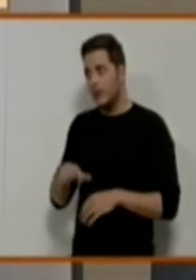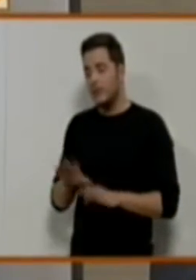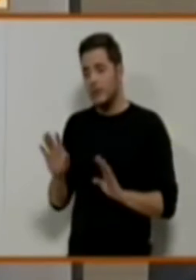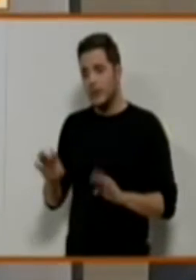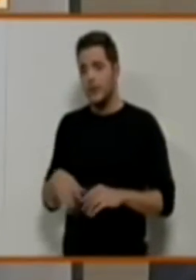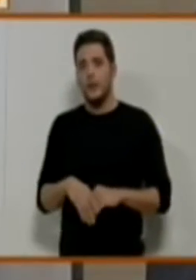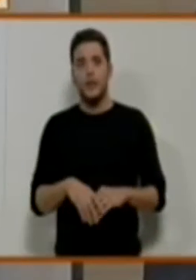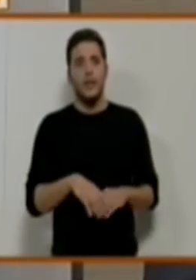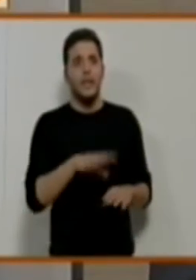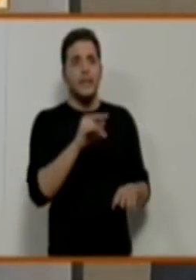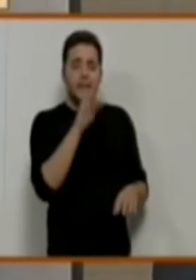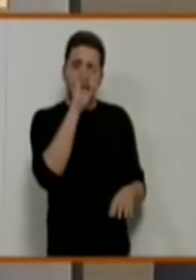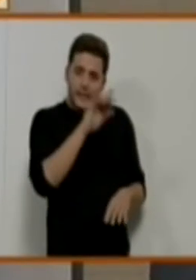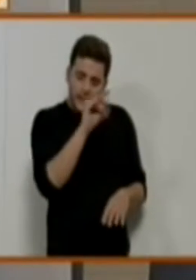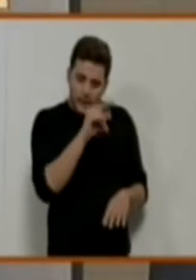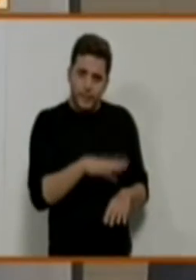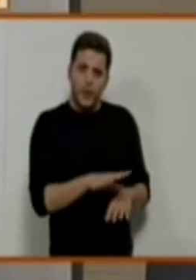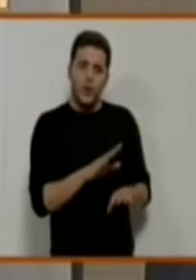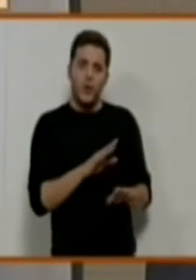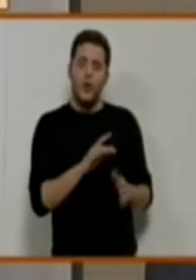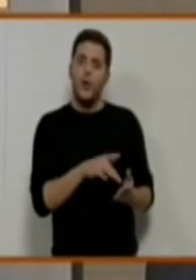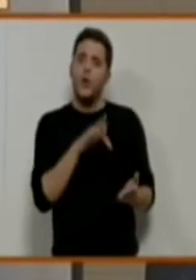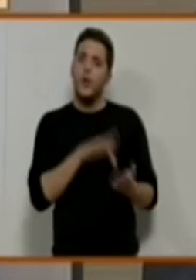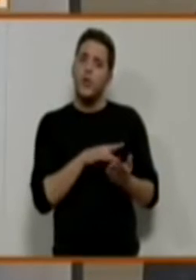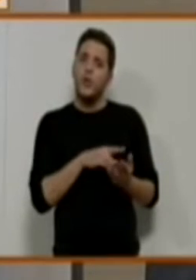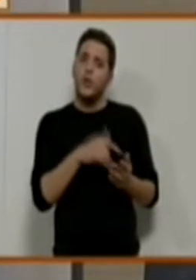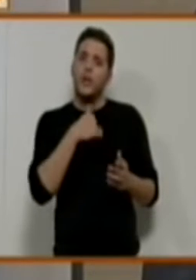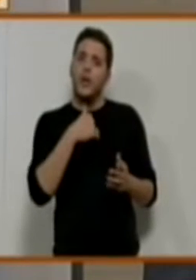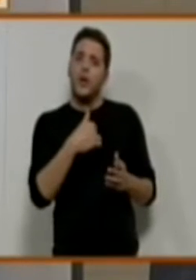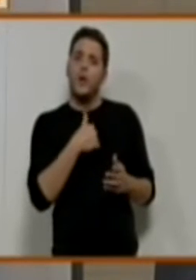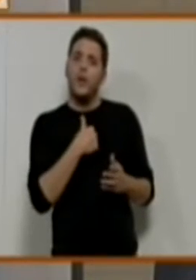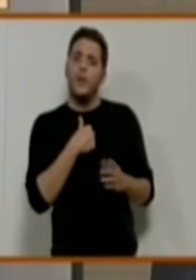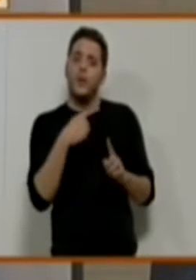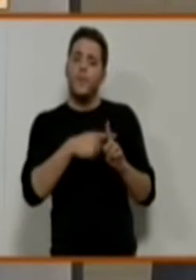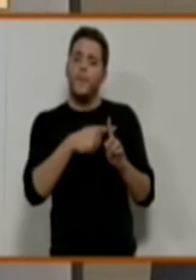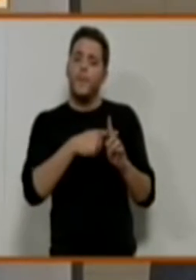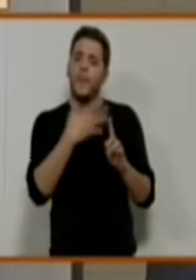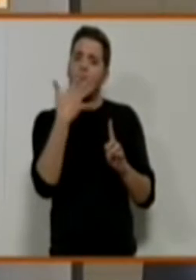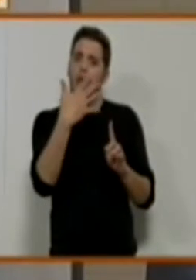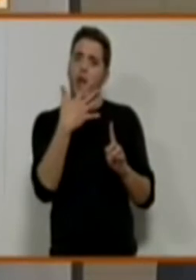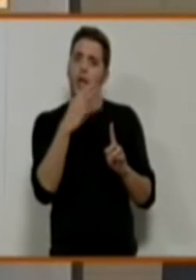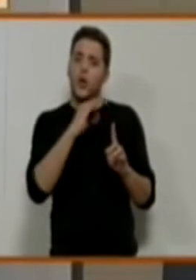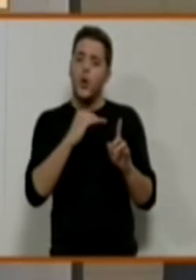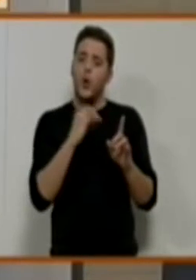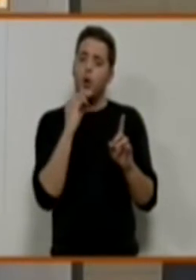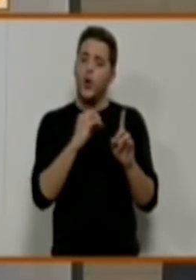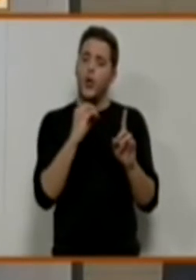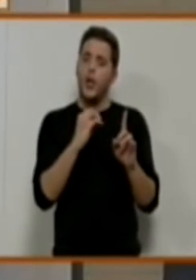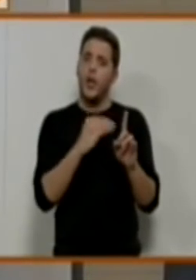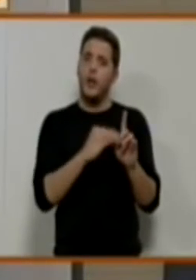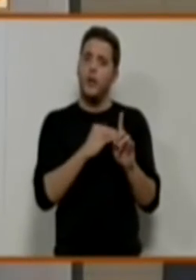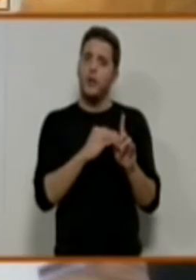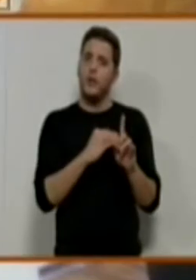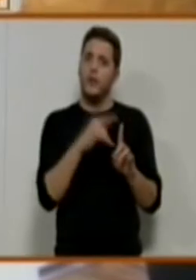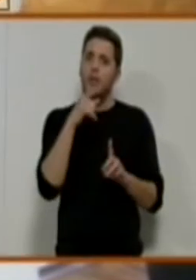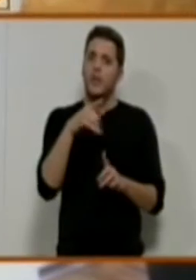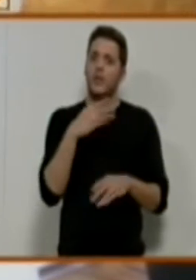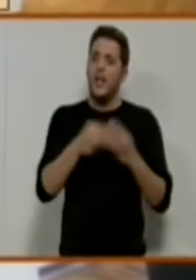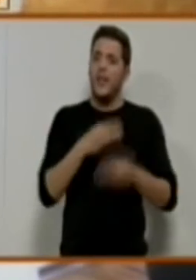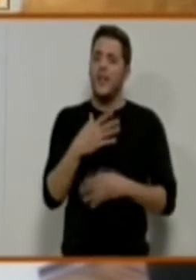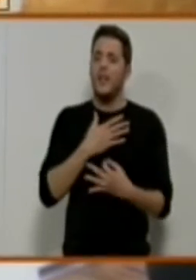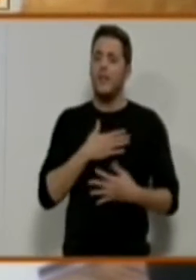plan del frío. Digo, cuando no supera eso menos 5 grados, menos 0, ¿qué pasa con esas personas? Pueden ir a Caritas